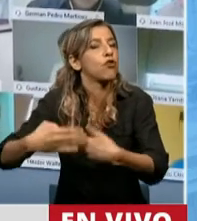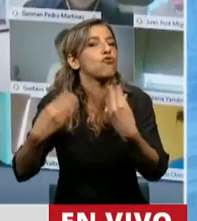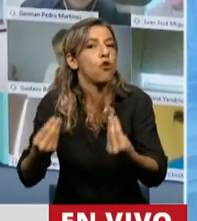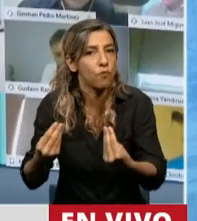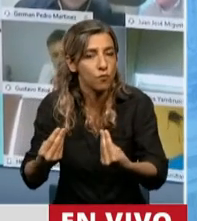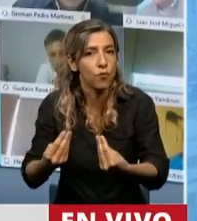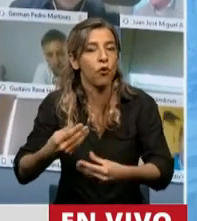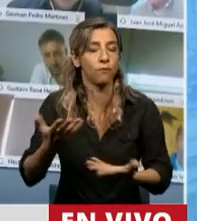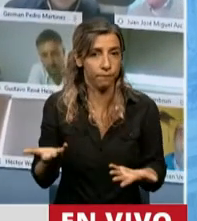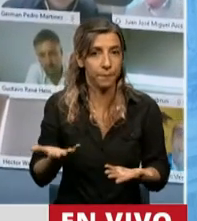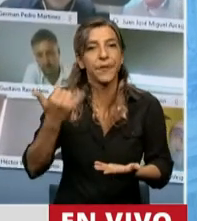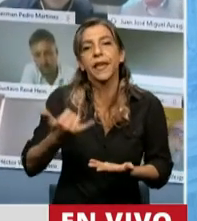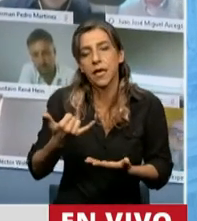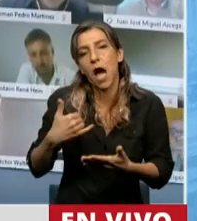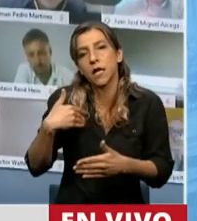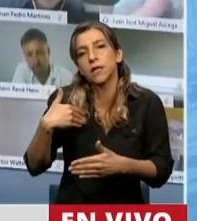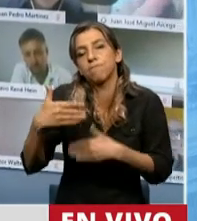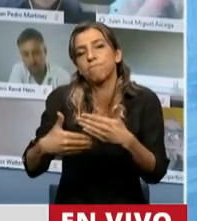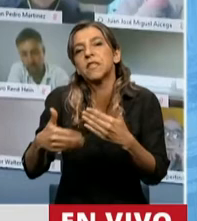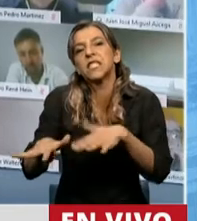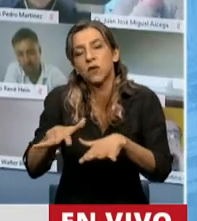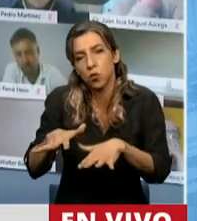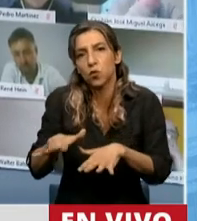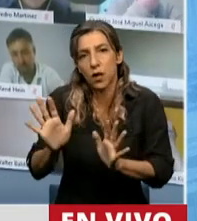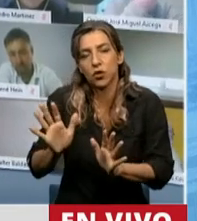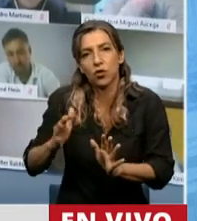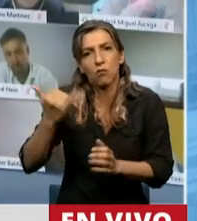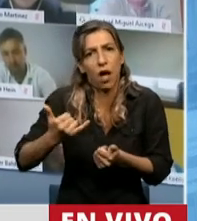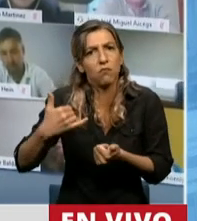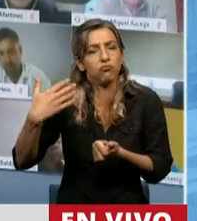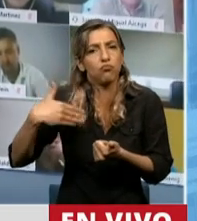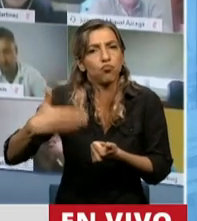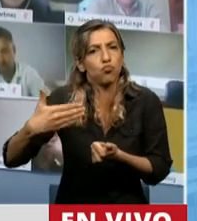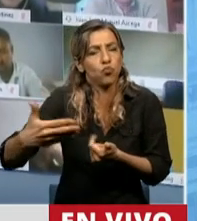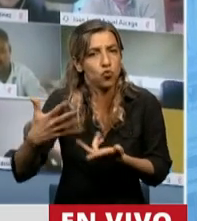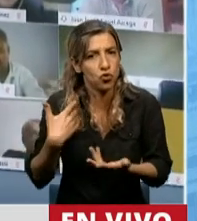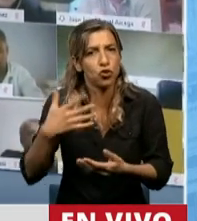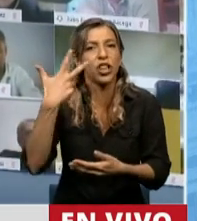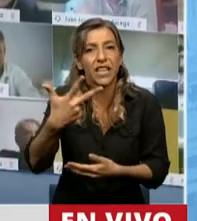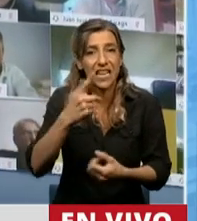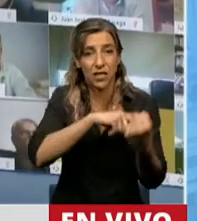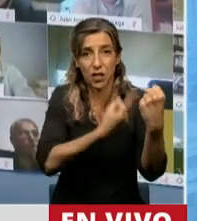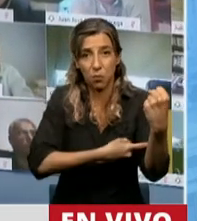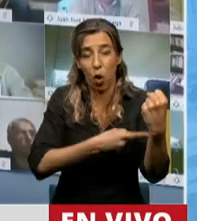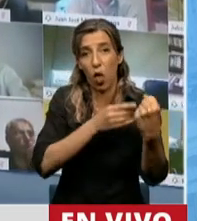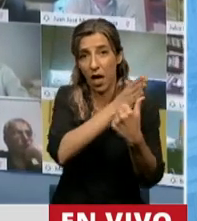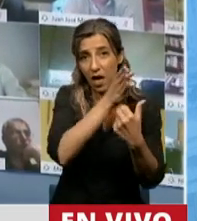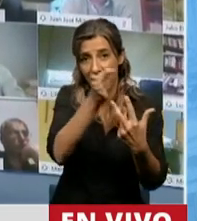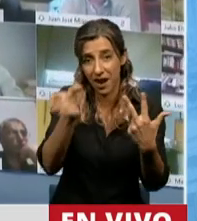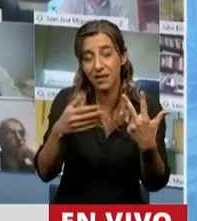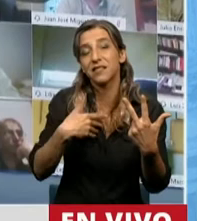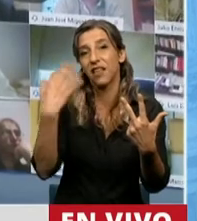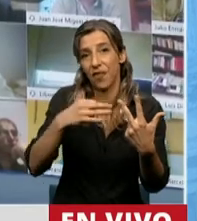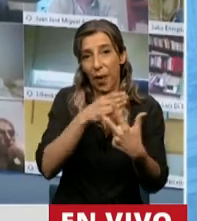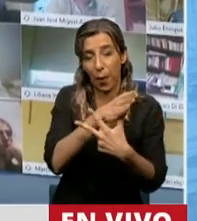acto federal complejo que involucra a tres poderes del Estado. Estos son el